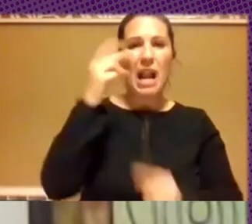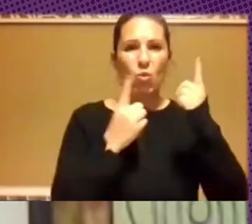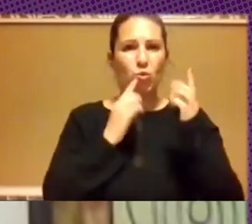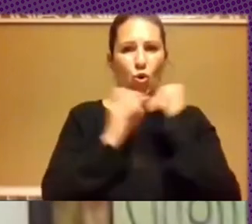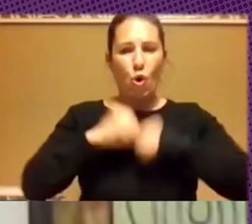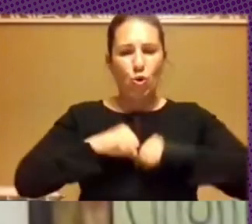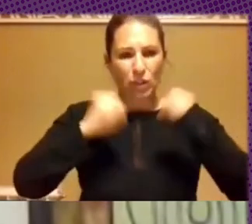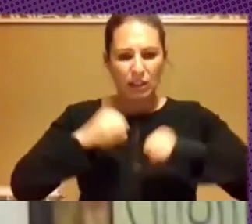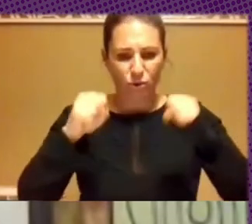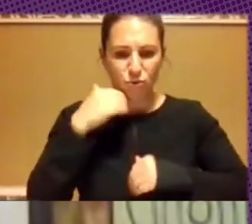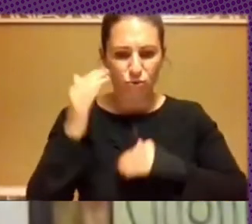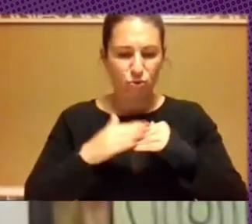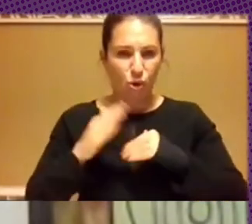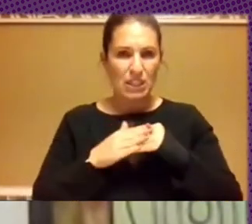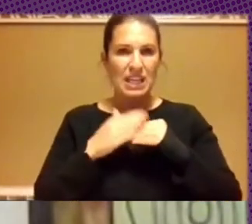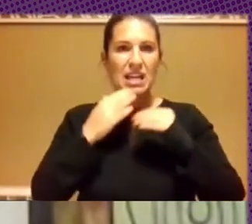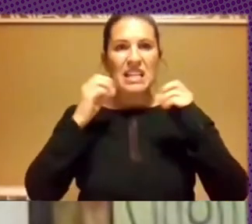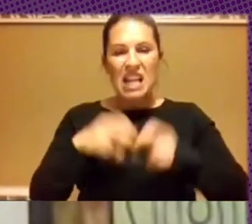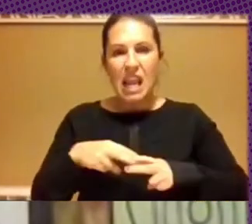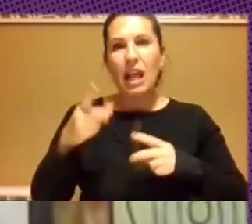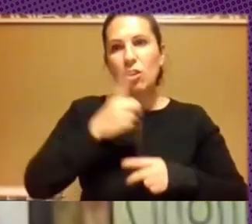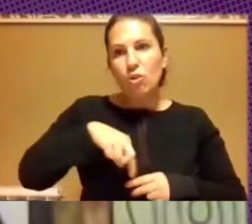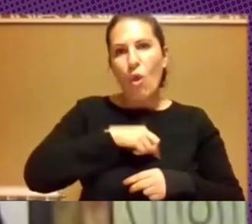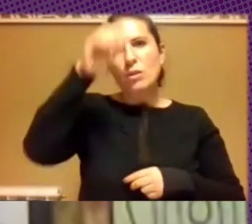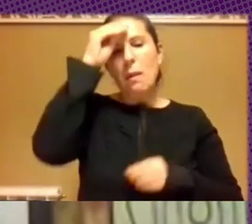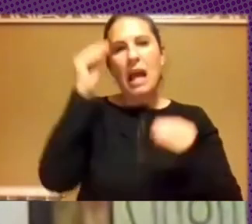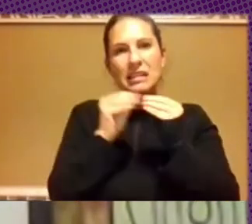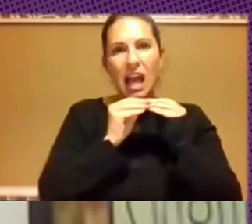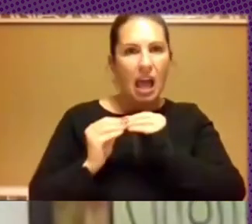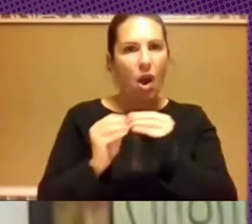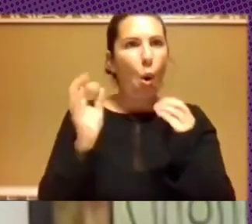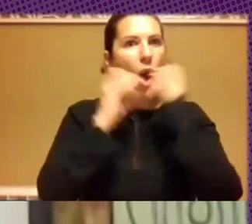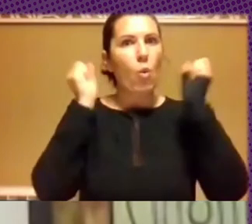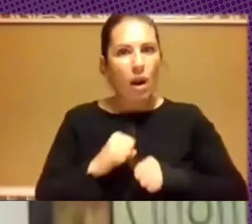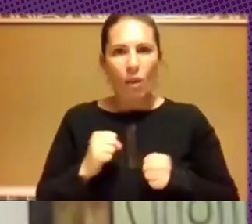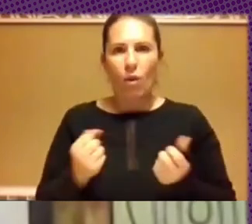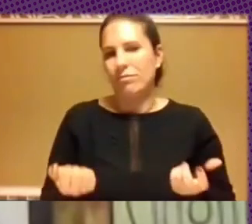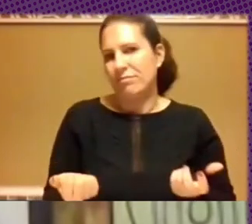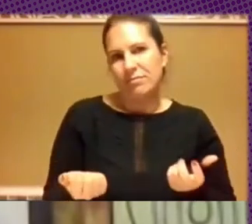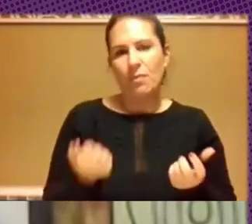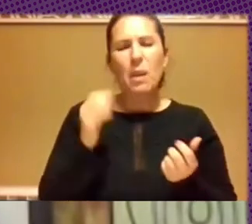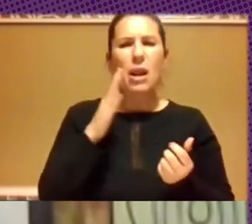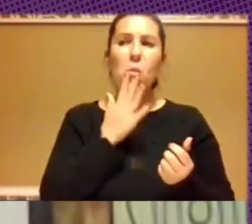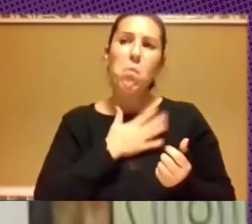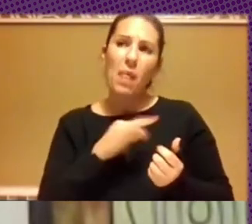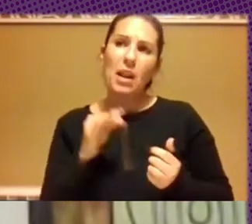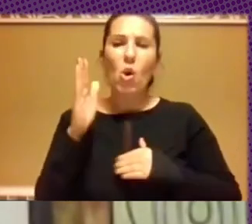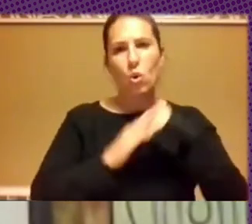menos sin la necesidad de que todos pensemos igual o que todos estemos de acuerdo pero sí poder construir